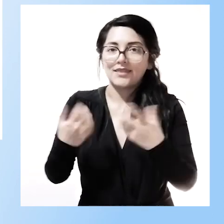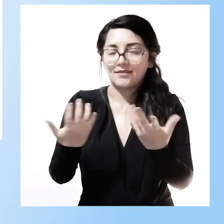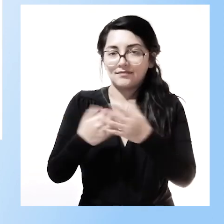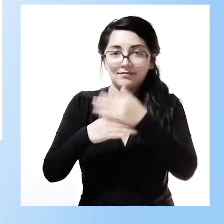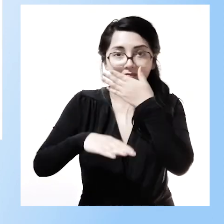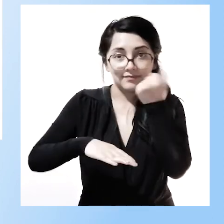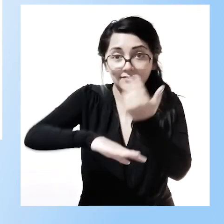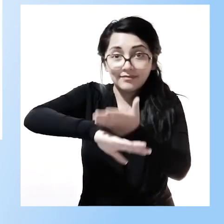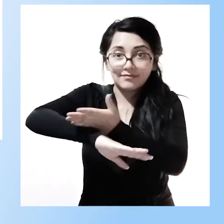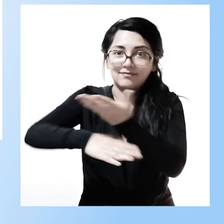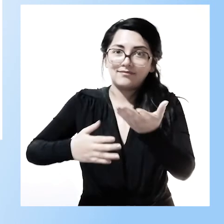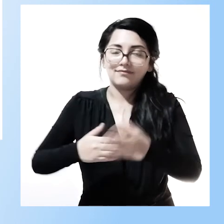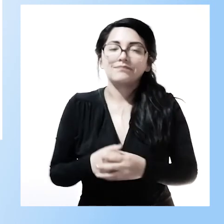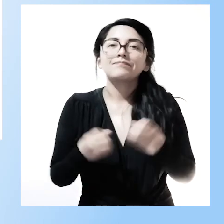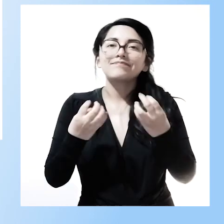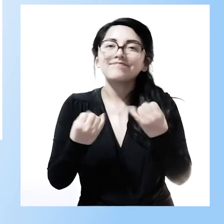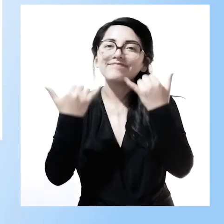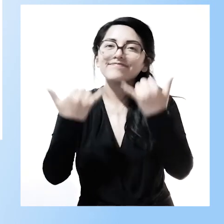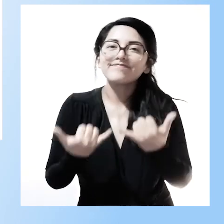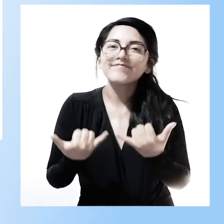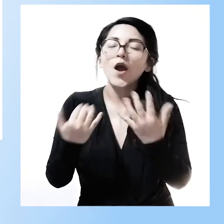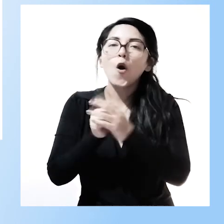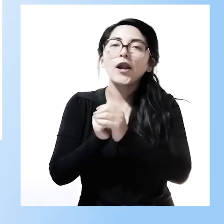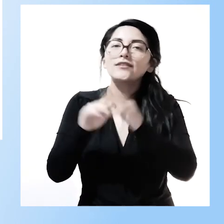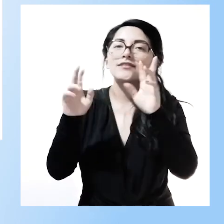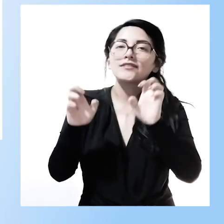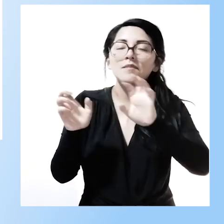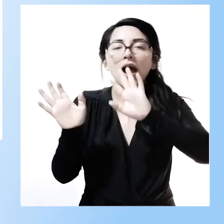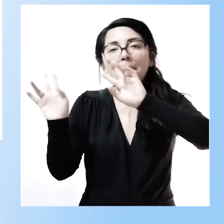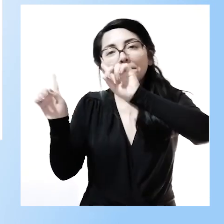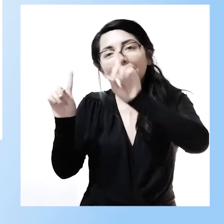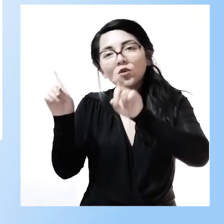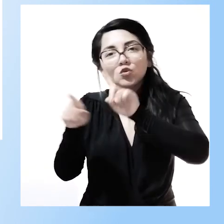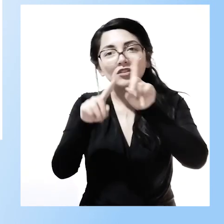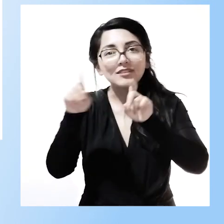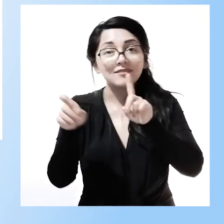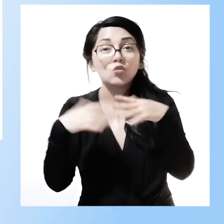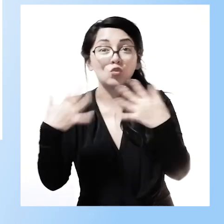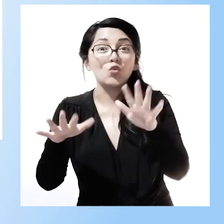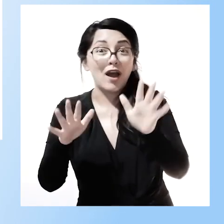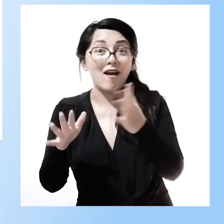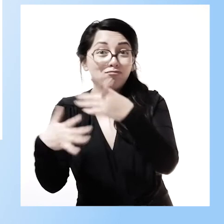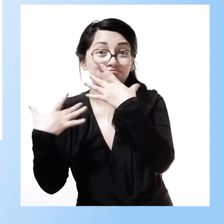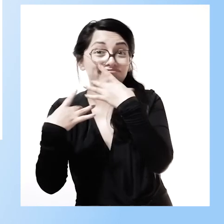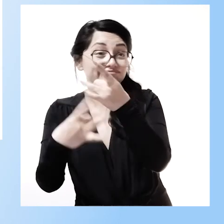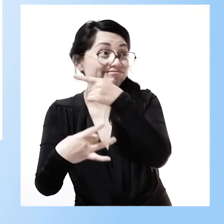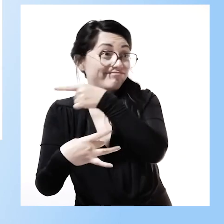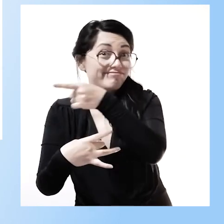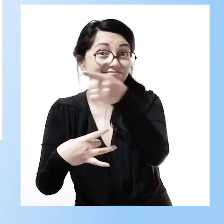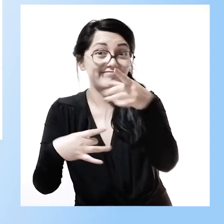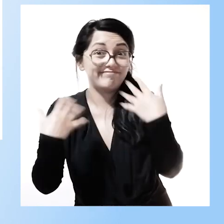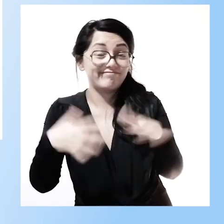Bien, con ello vamos a pasar a la ronda de preguntas. Tenemos muchísimas preguntas del público, están muy interesados por conocer